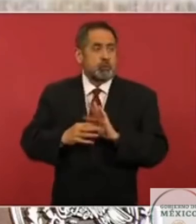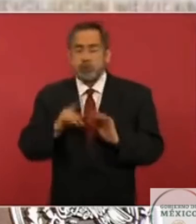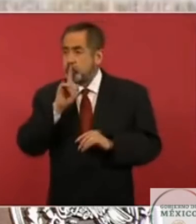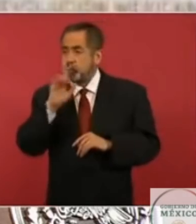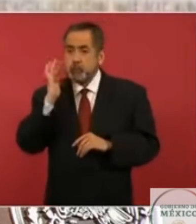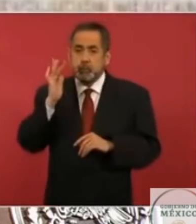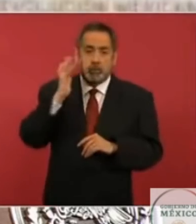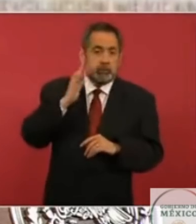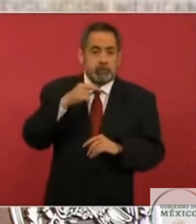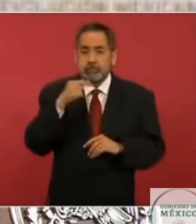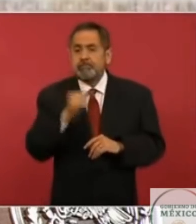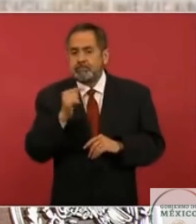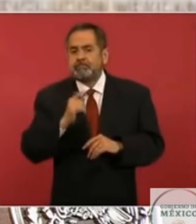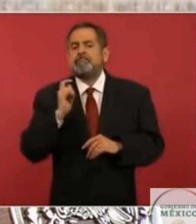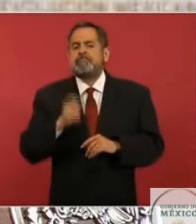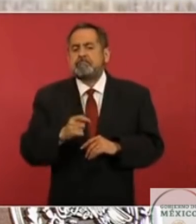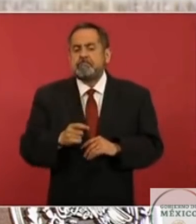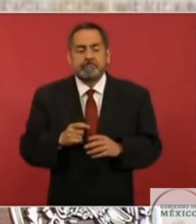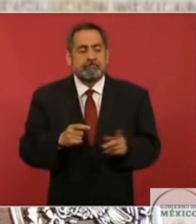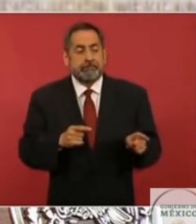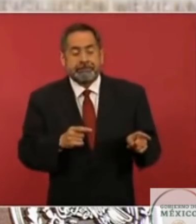empezaron a